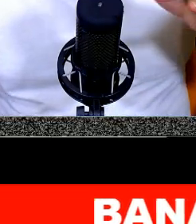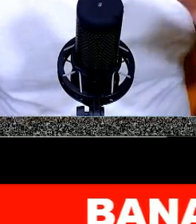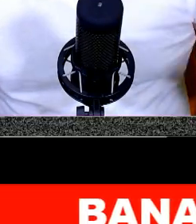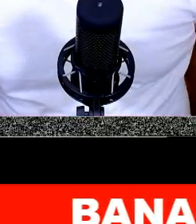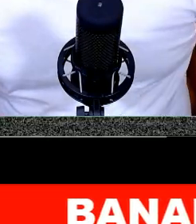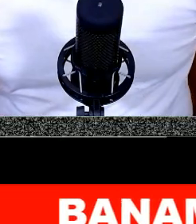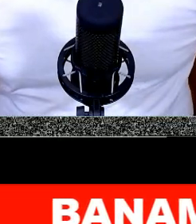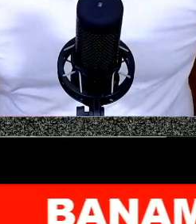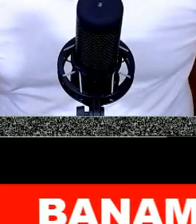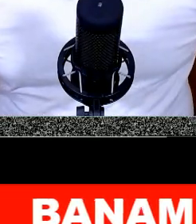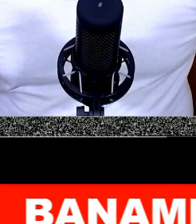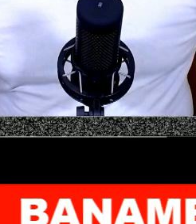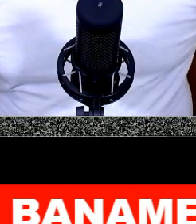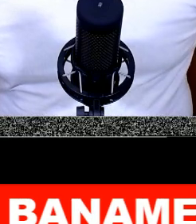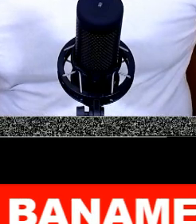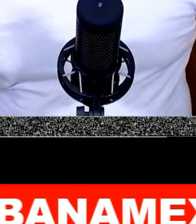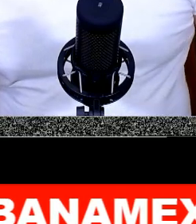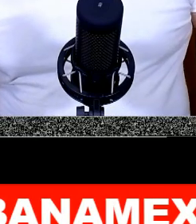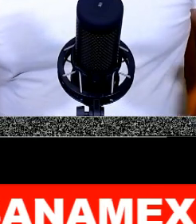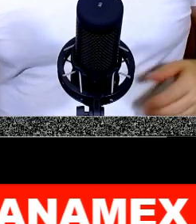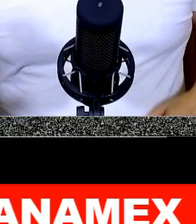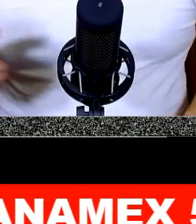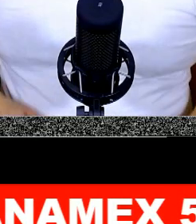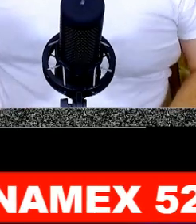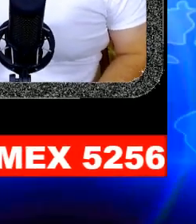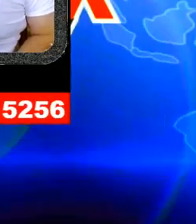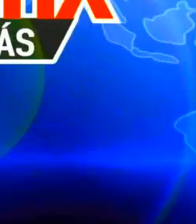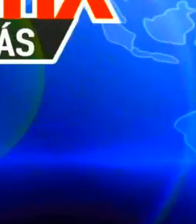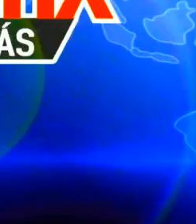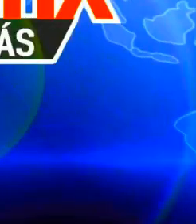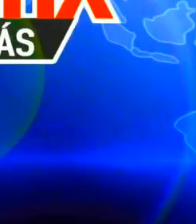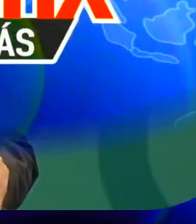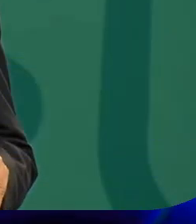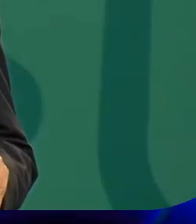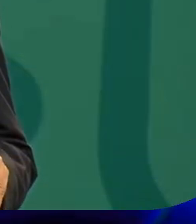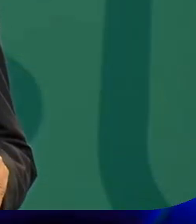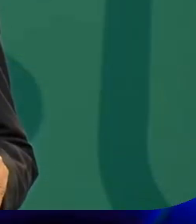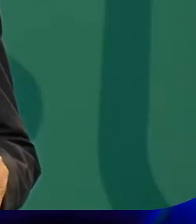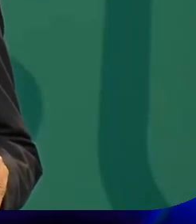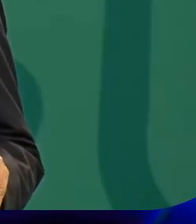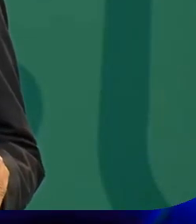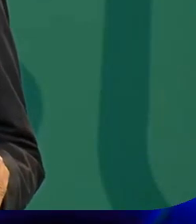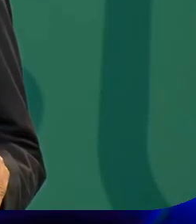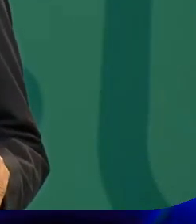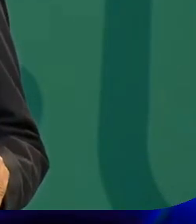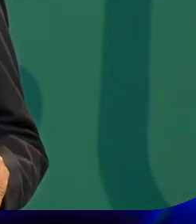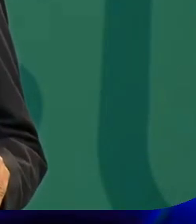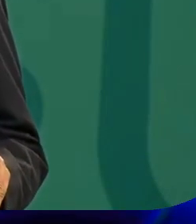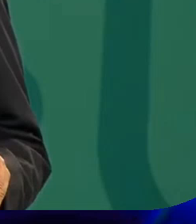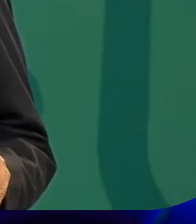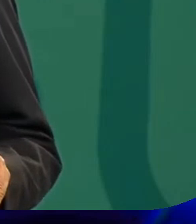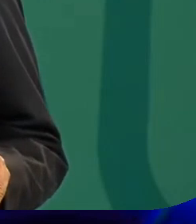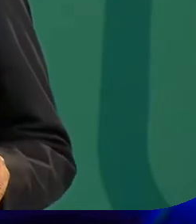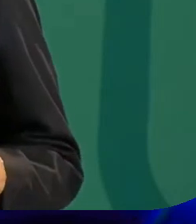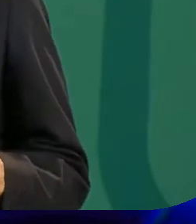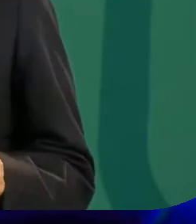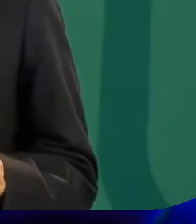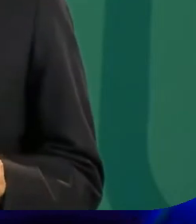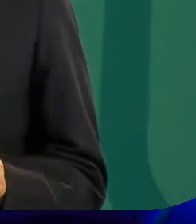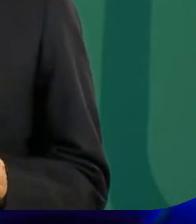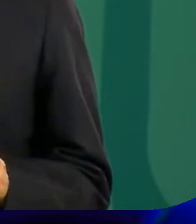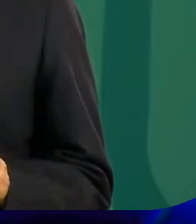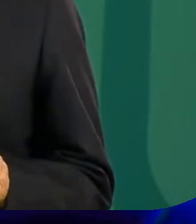la intención es perjudicarme o tratar de perjudicarme.